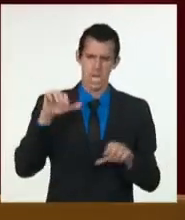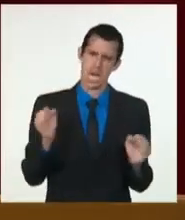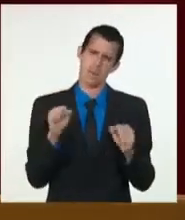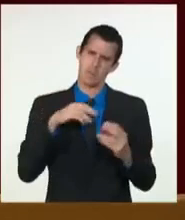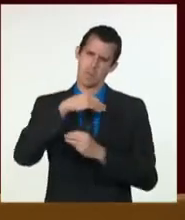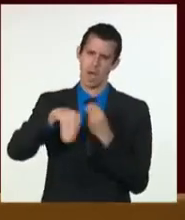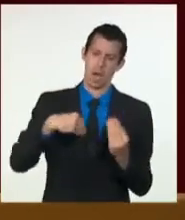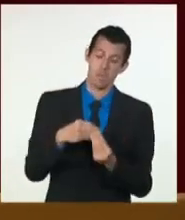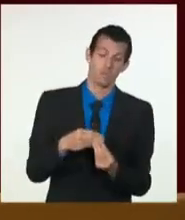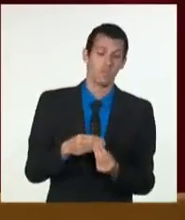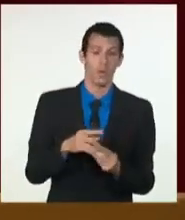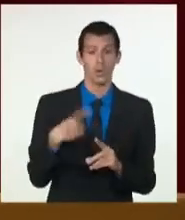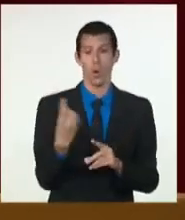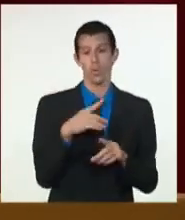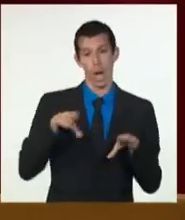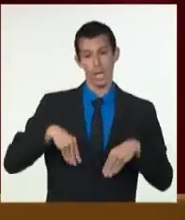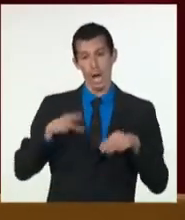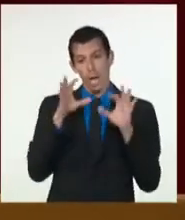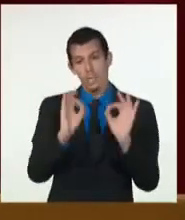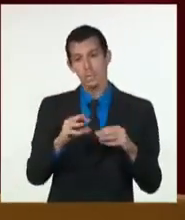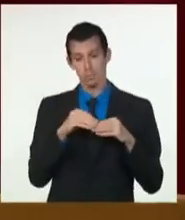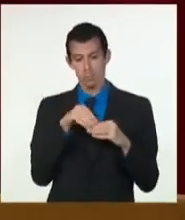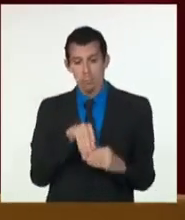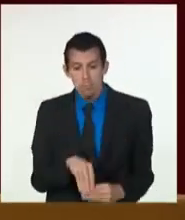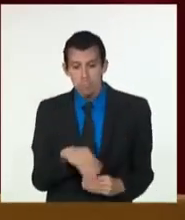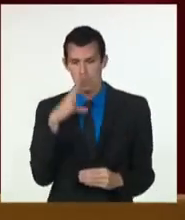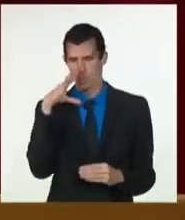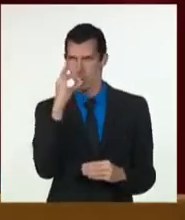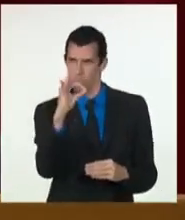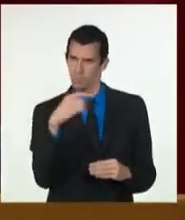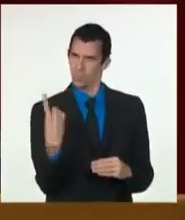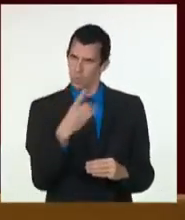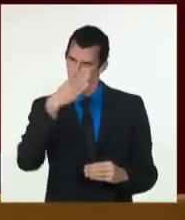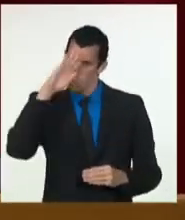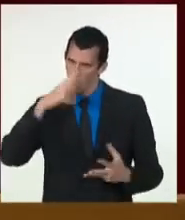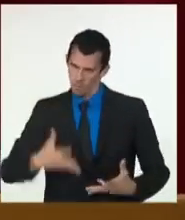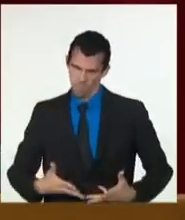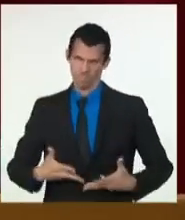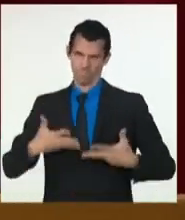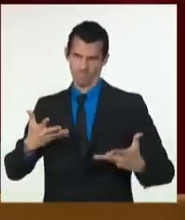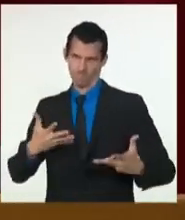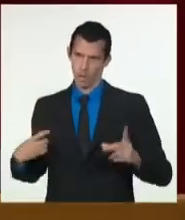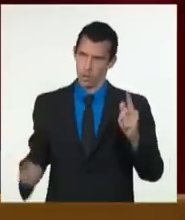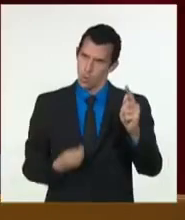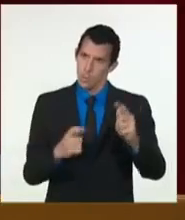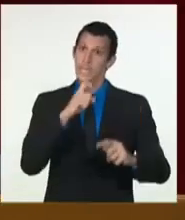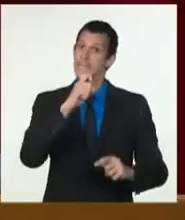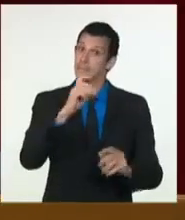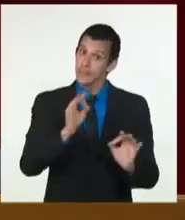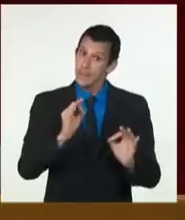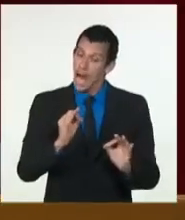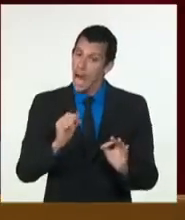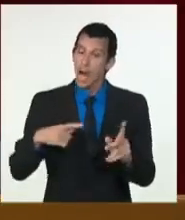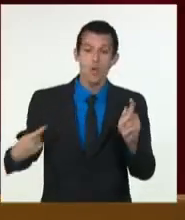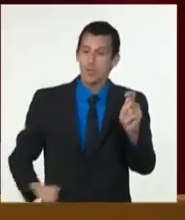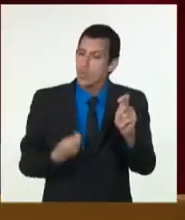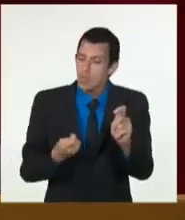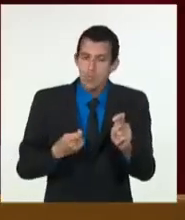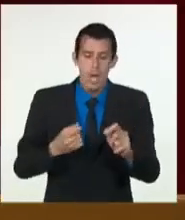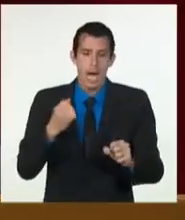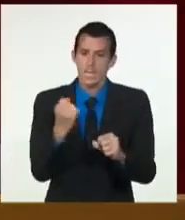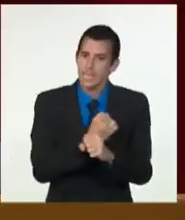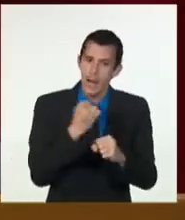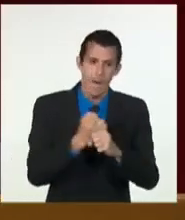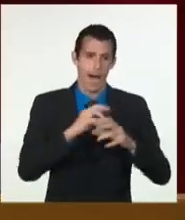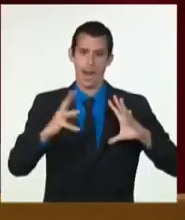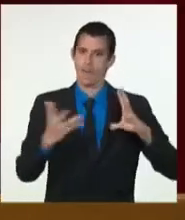difícil, el más digno. Al mismo tiempo, es preciso evitar confusiones. Justicia social